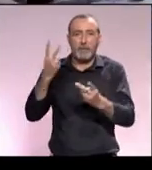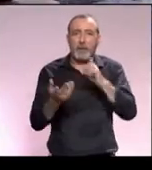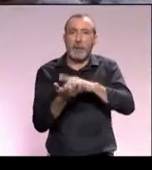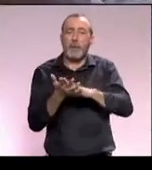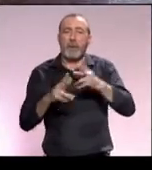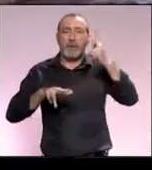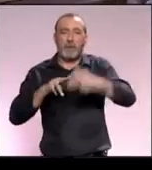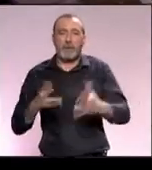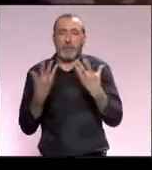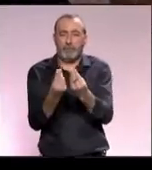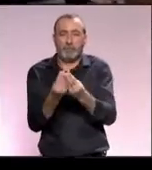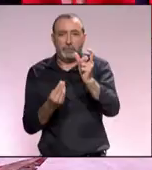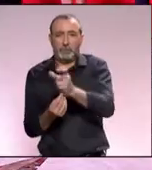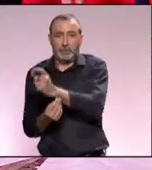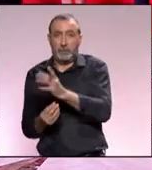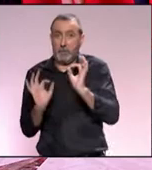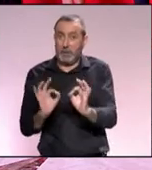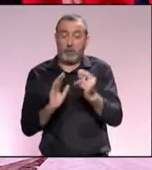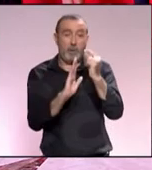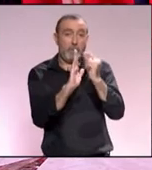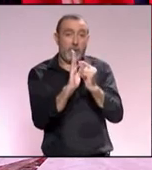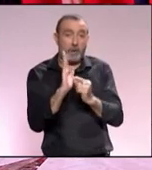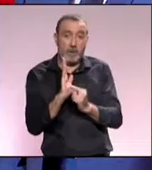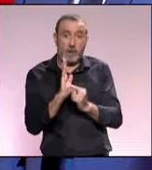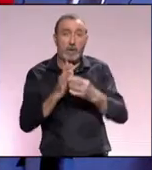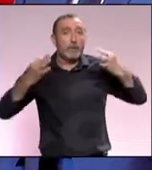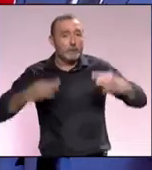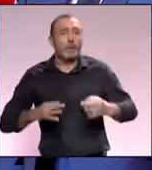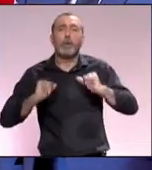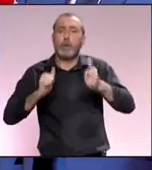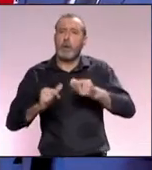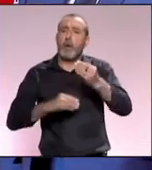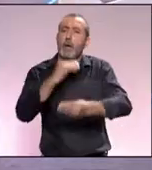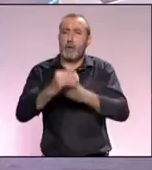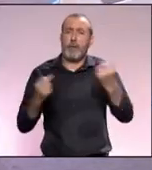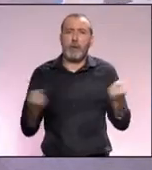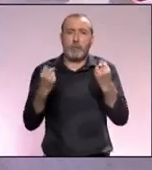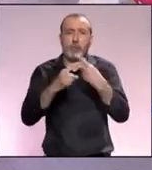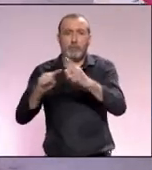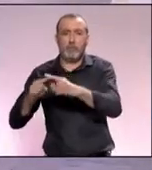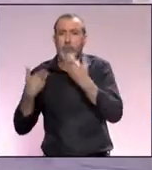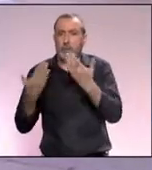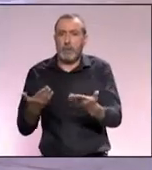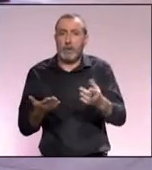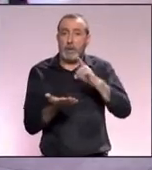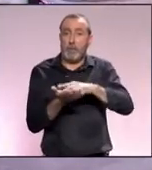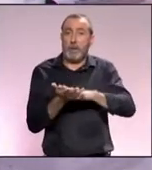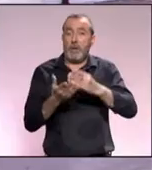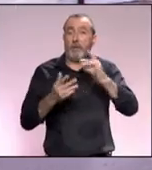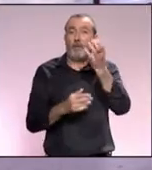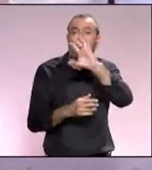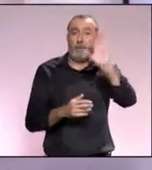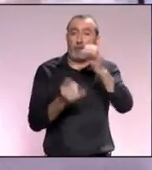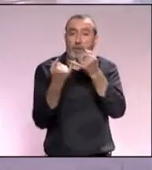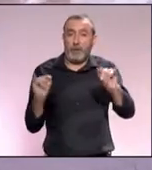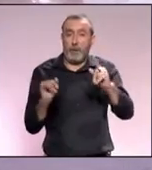con el fin de evitar las concentraciones bajo las mismas medidas de seguridad se empezaron a celebrar diferentes eventos como el festival de Málaga que pasó